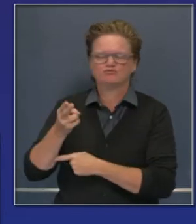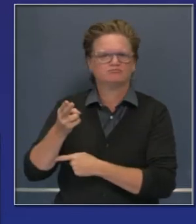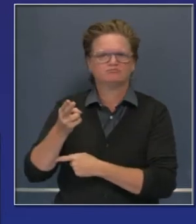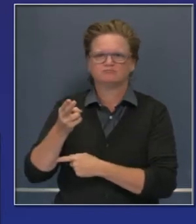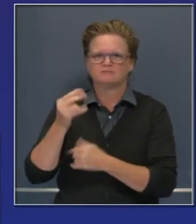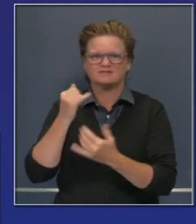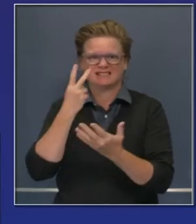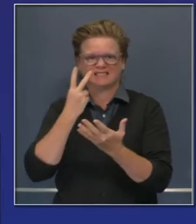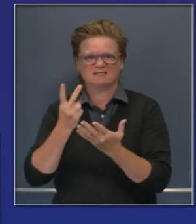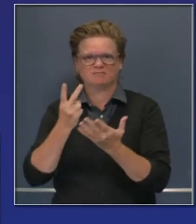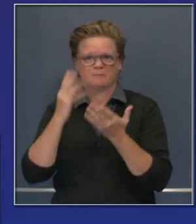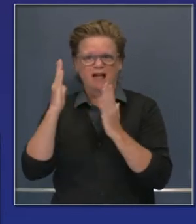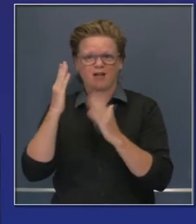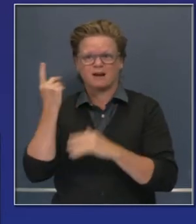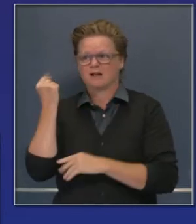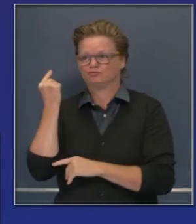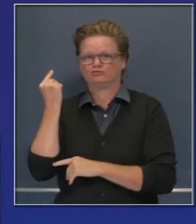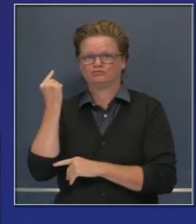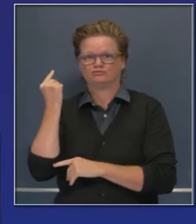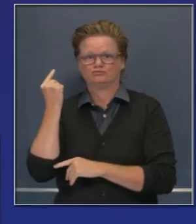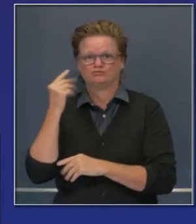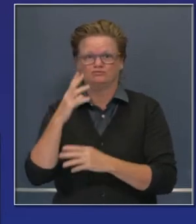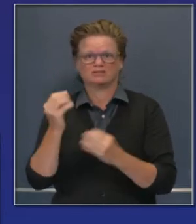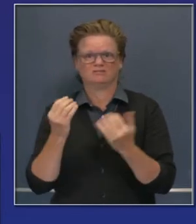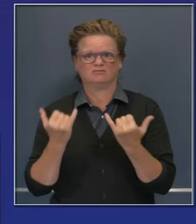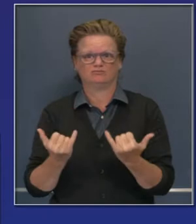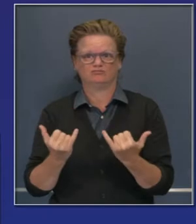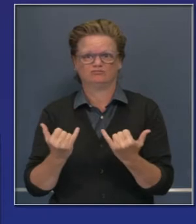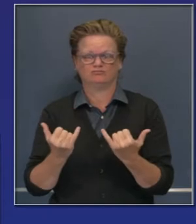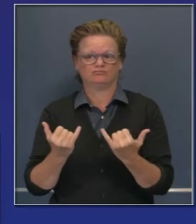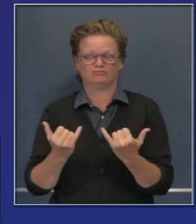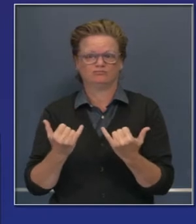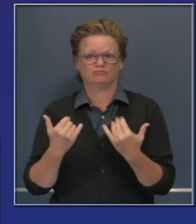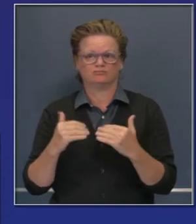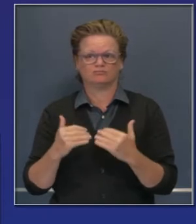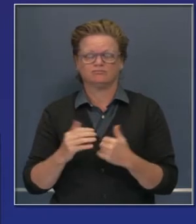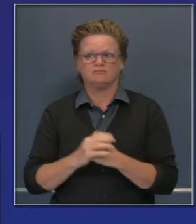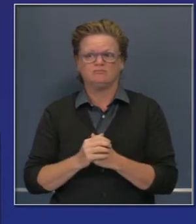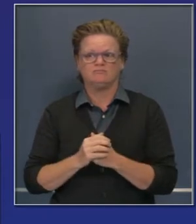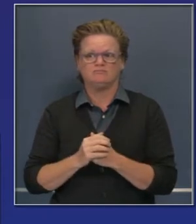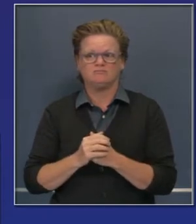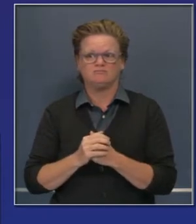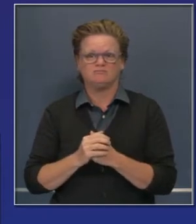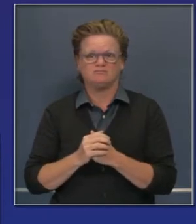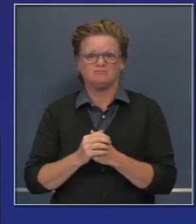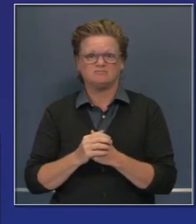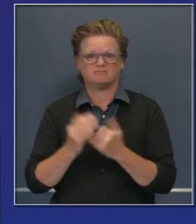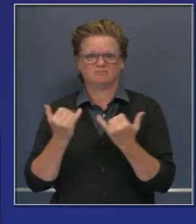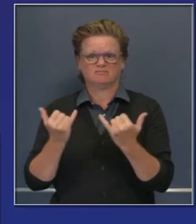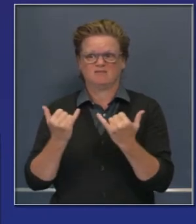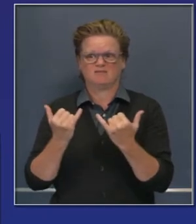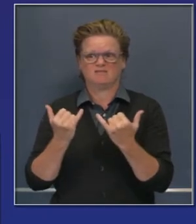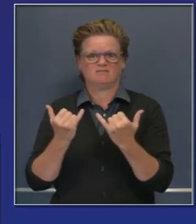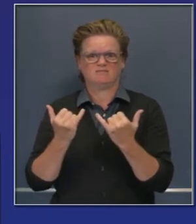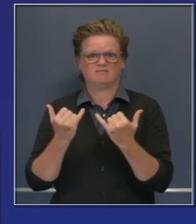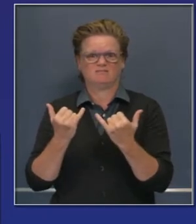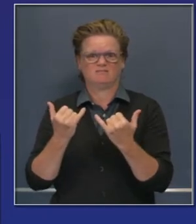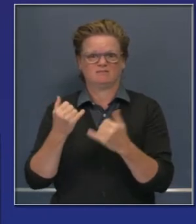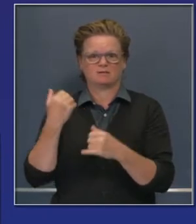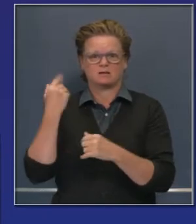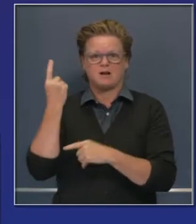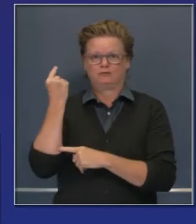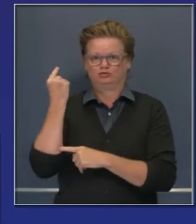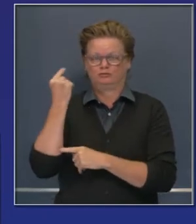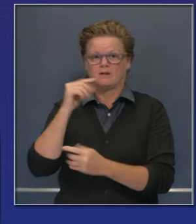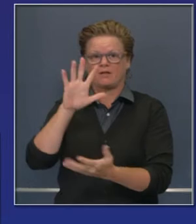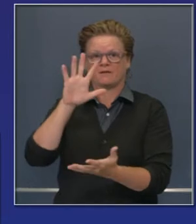seca. En el 2019 hemos tenido unos 5,300 y pico de incendios en el estado